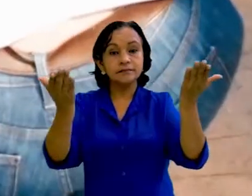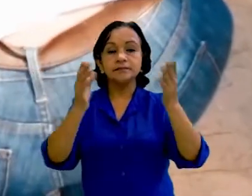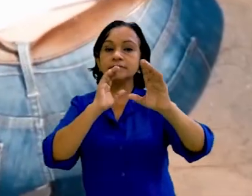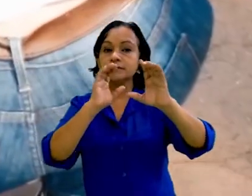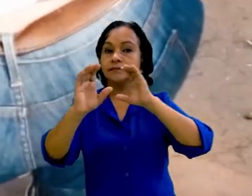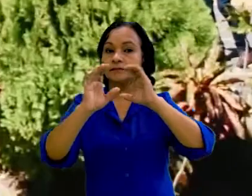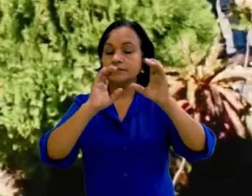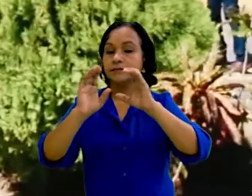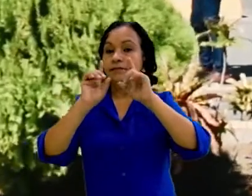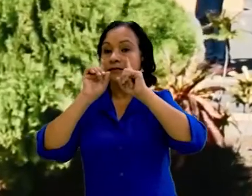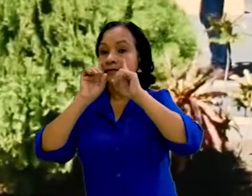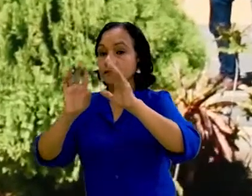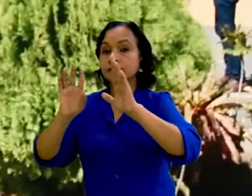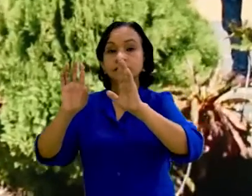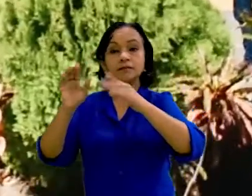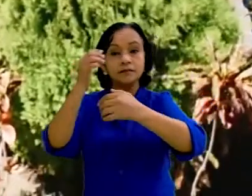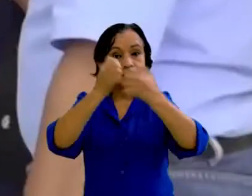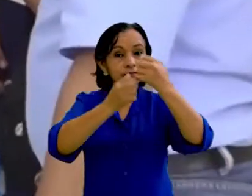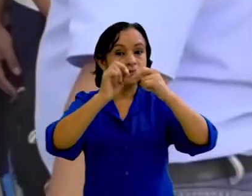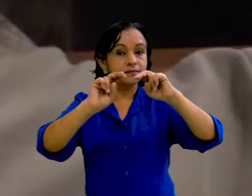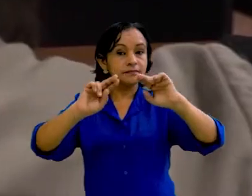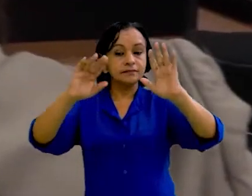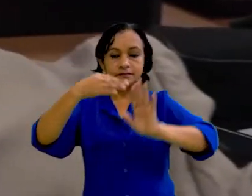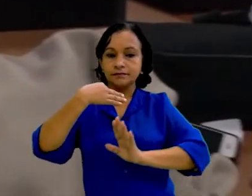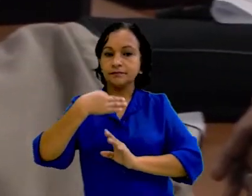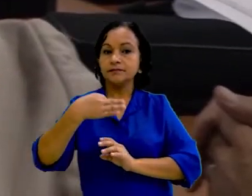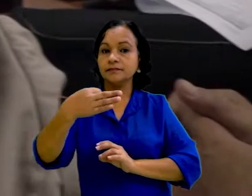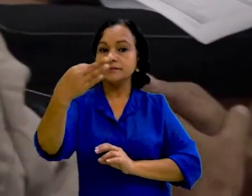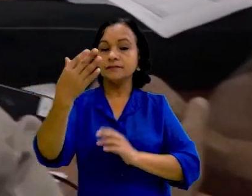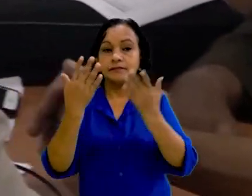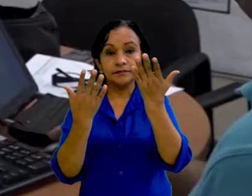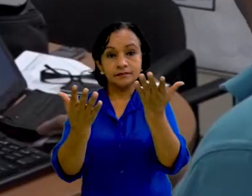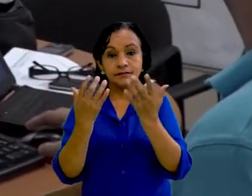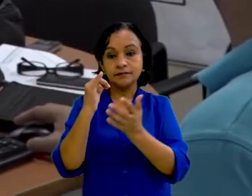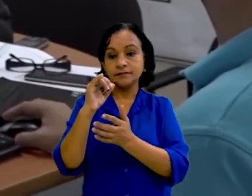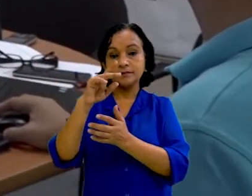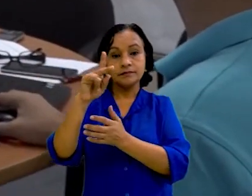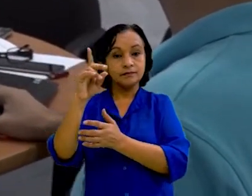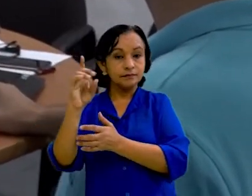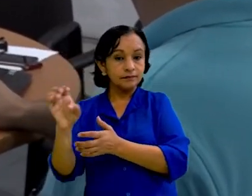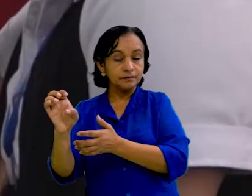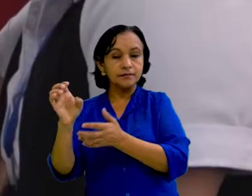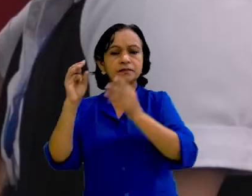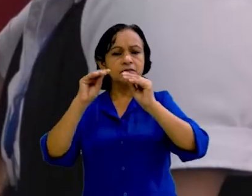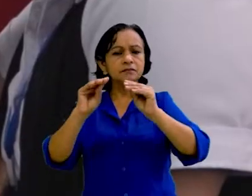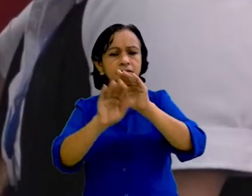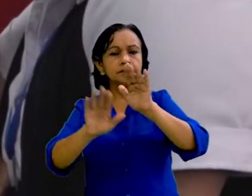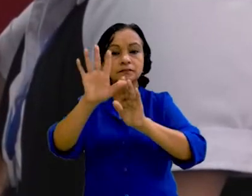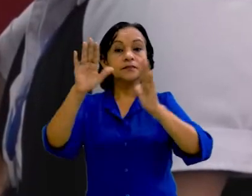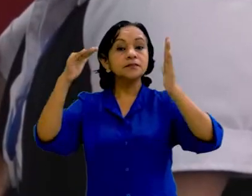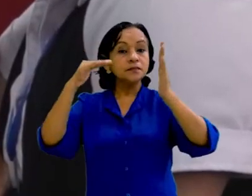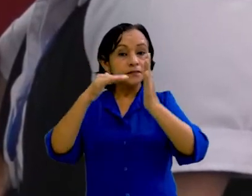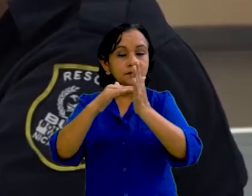comunicación para la reducción del riesgo a desastre. Para un futuro inmediato, se prevé que el INPAE capacite y forme a un poco más de